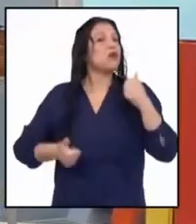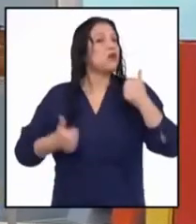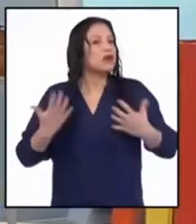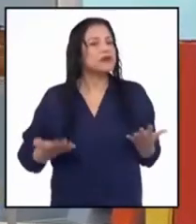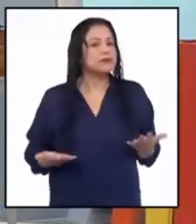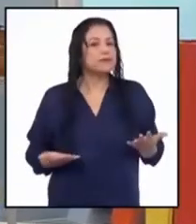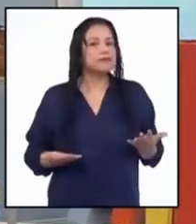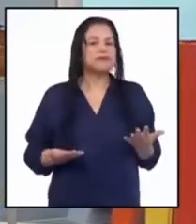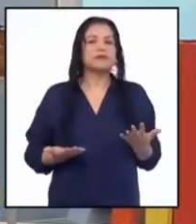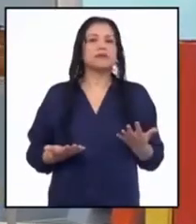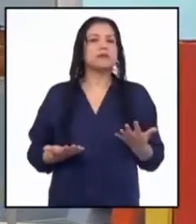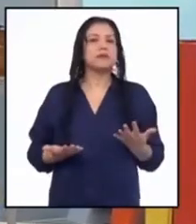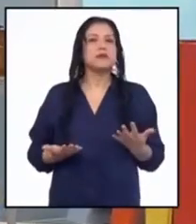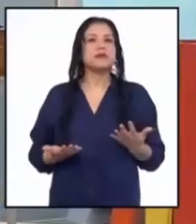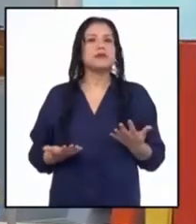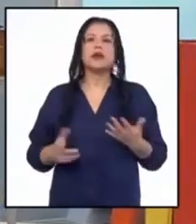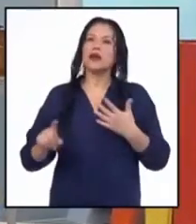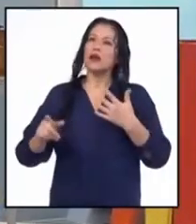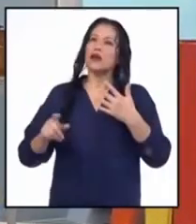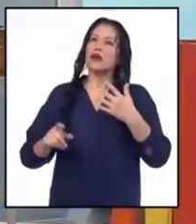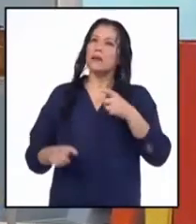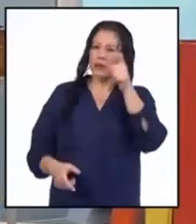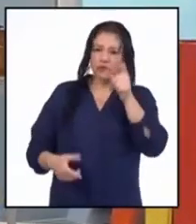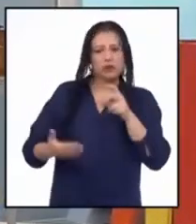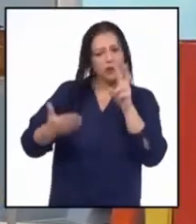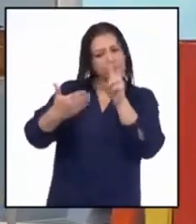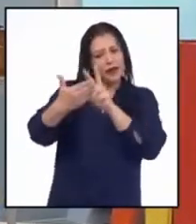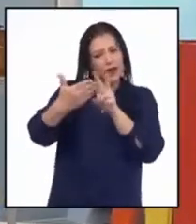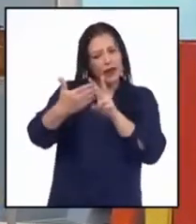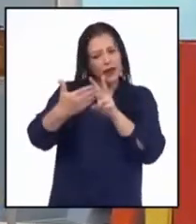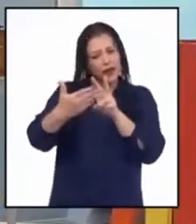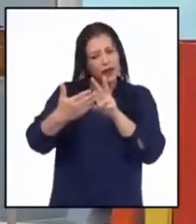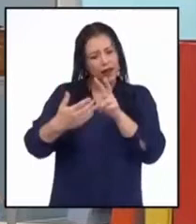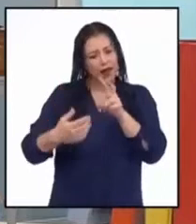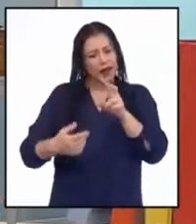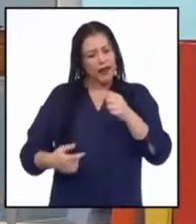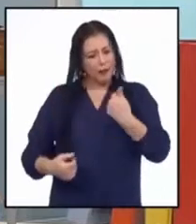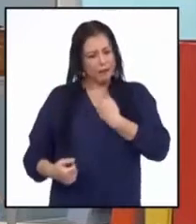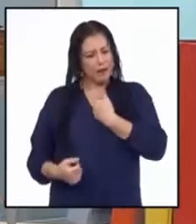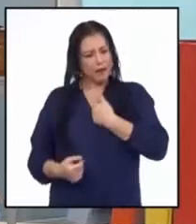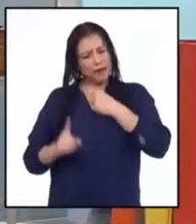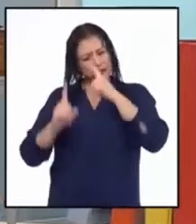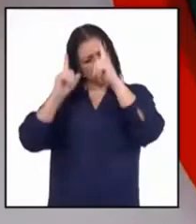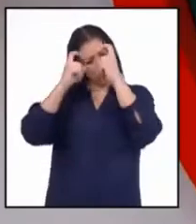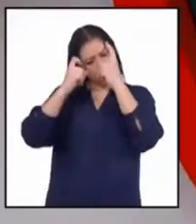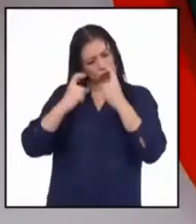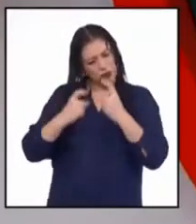hacernos todas las preguntas y al mismo tiempo ninguna.